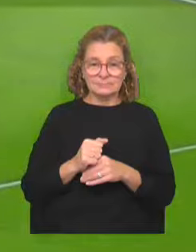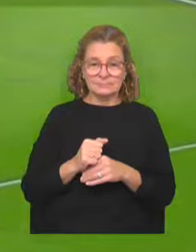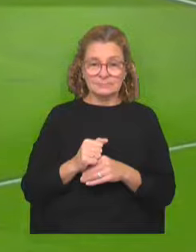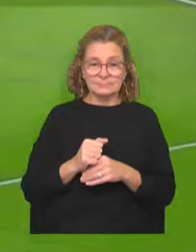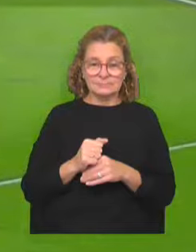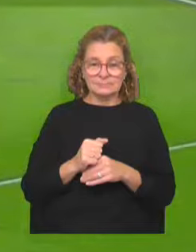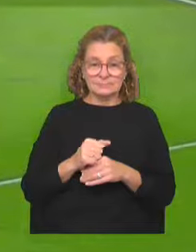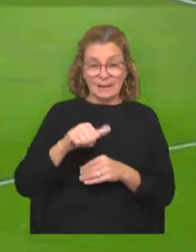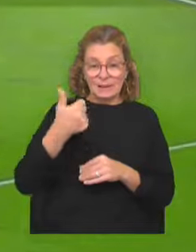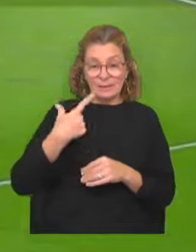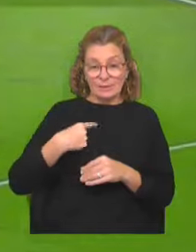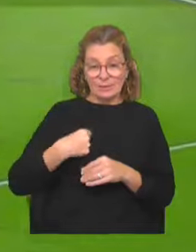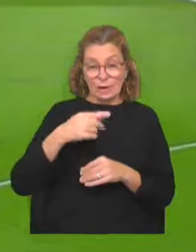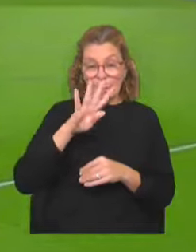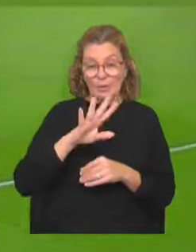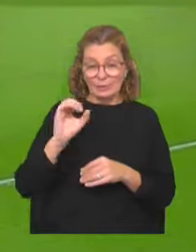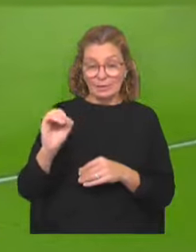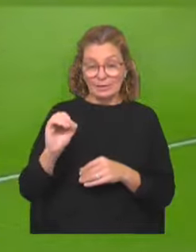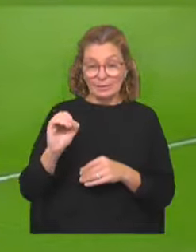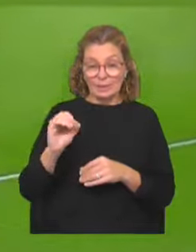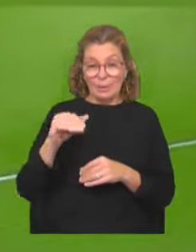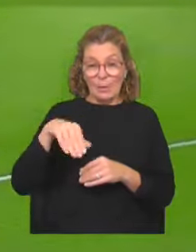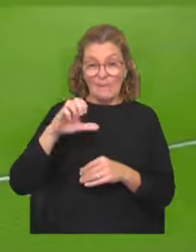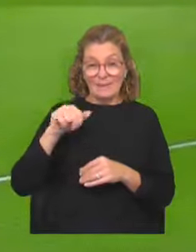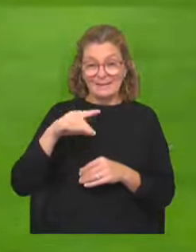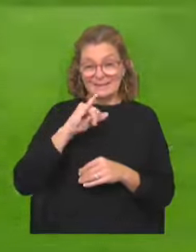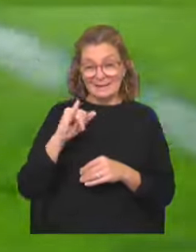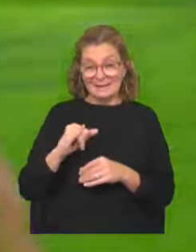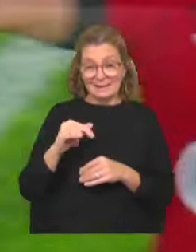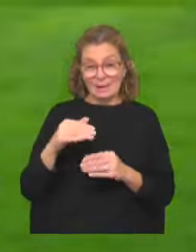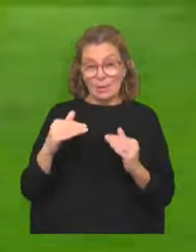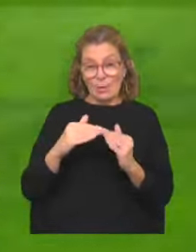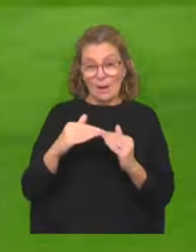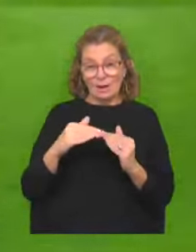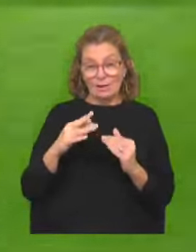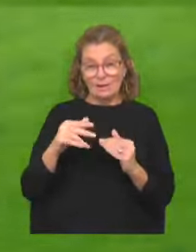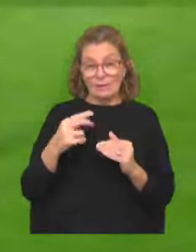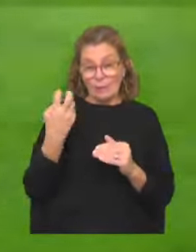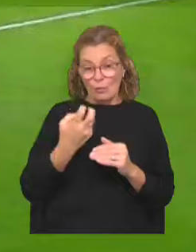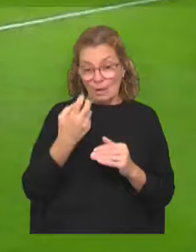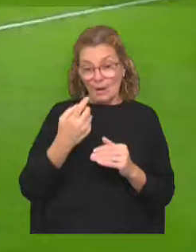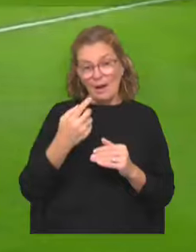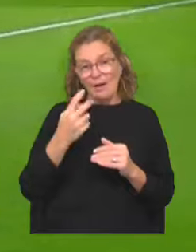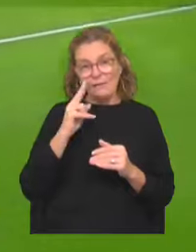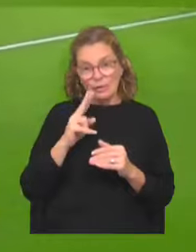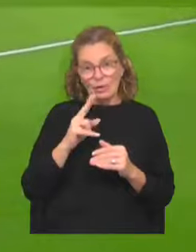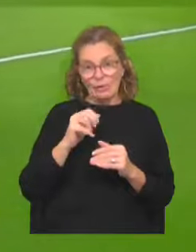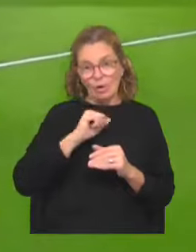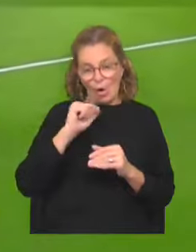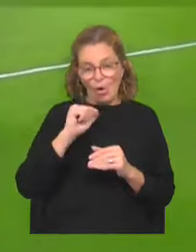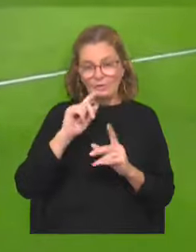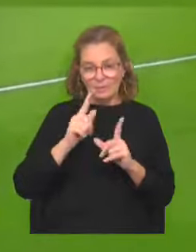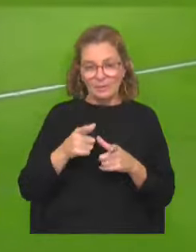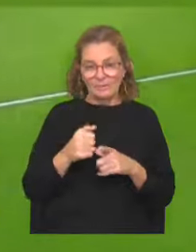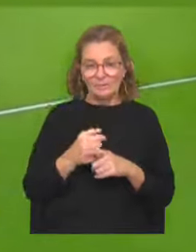tricolor. Ganaba Nacional 4 a 0. Pero Isaac Méndez, con vergüenza, al igual que todo Rambla, fue a buscar y coloca el